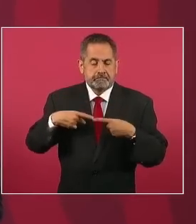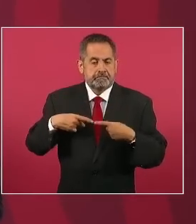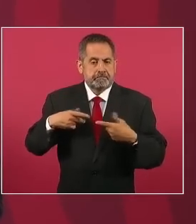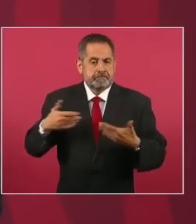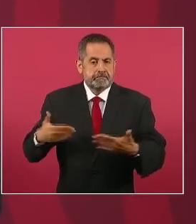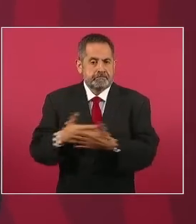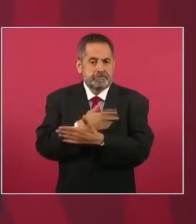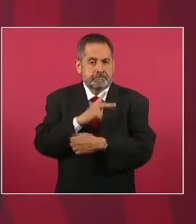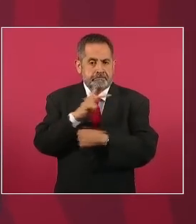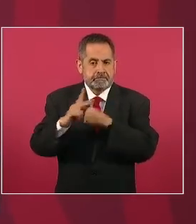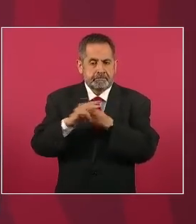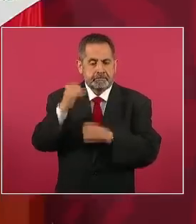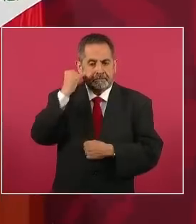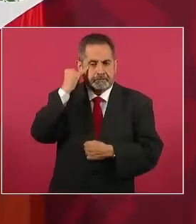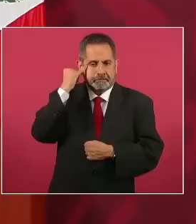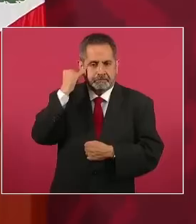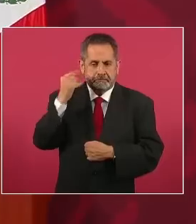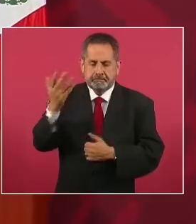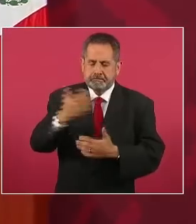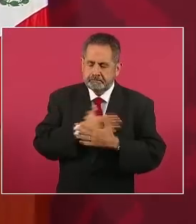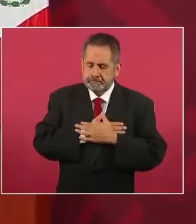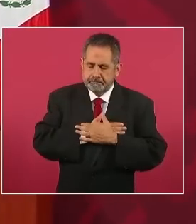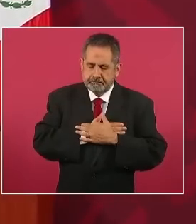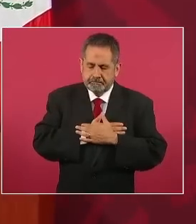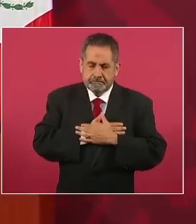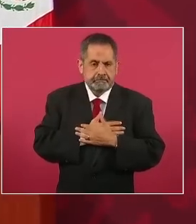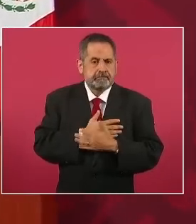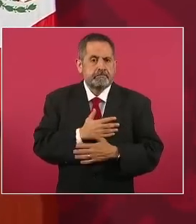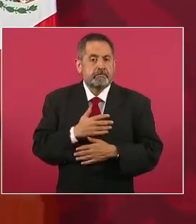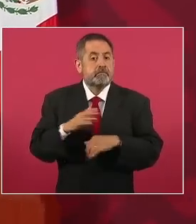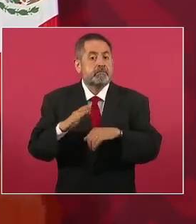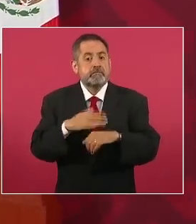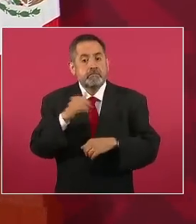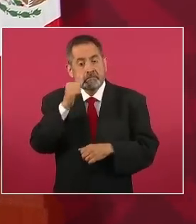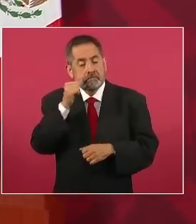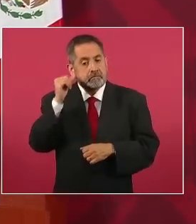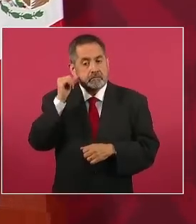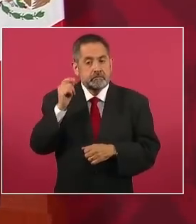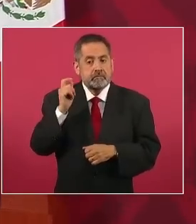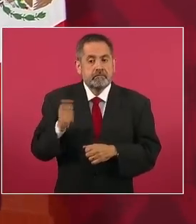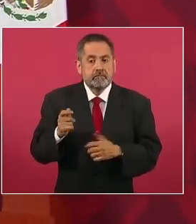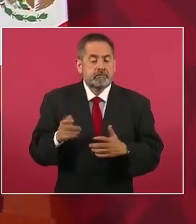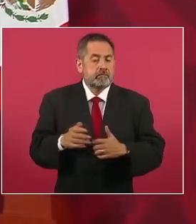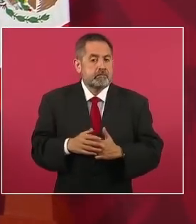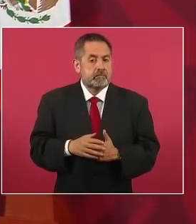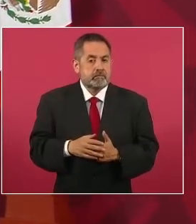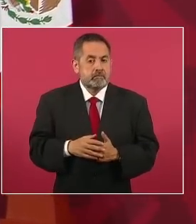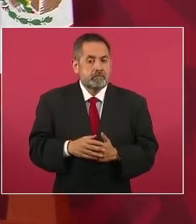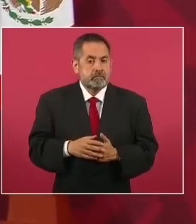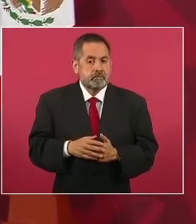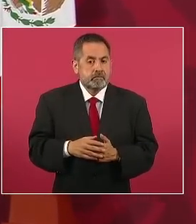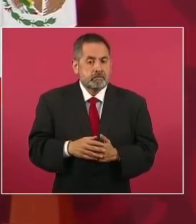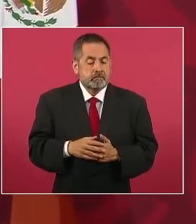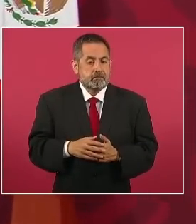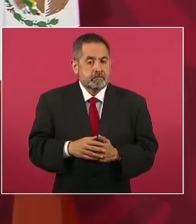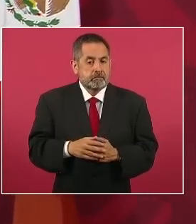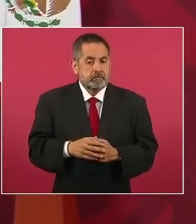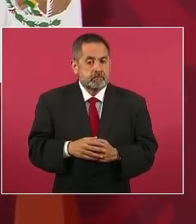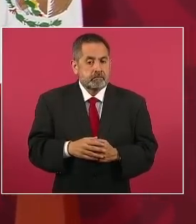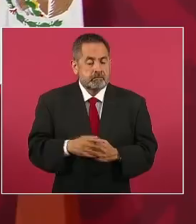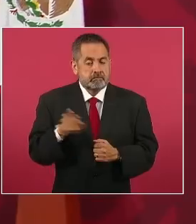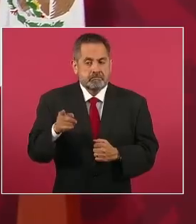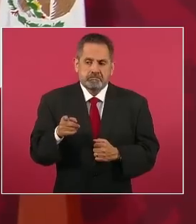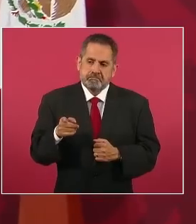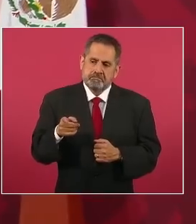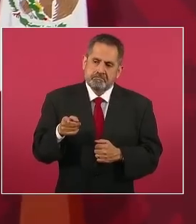colocar una placa con los nombres de los huachos que participaron durante la guerra sucia asesinando mexicanos.